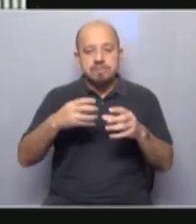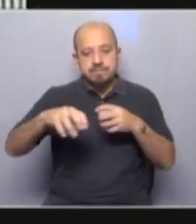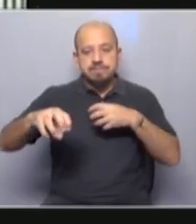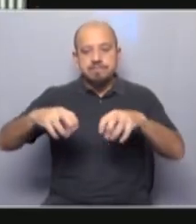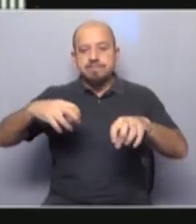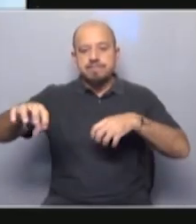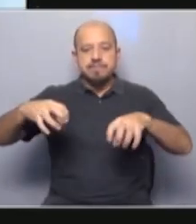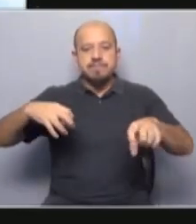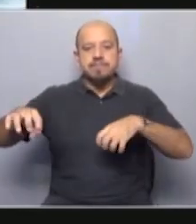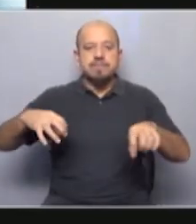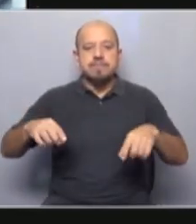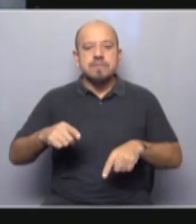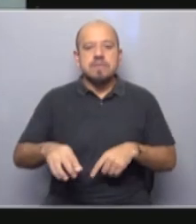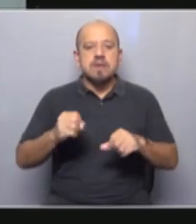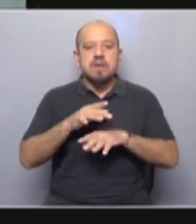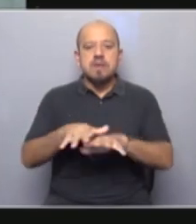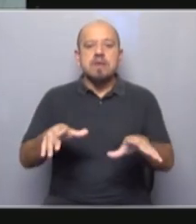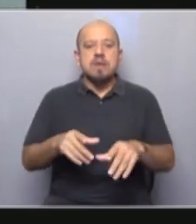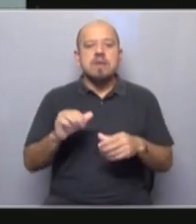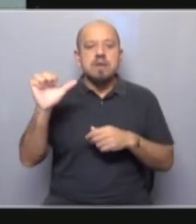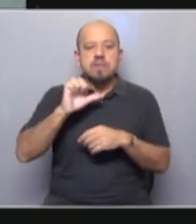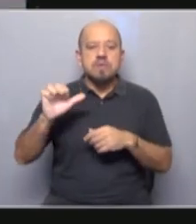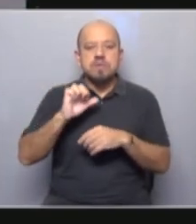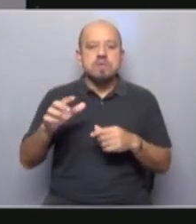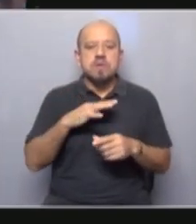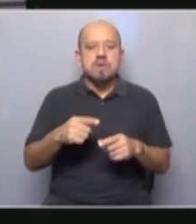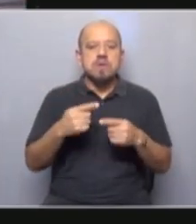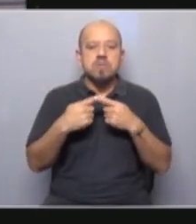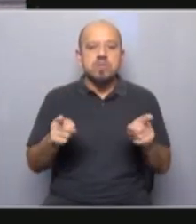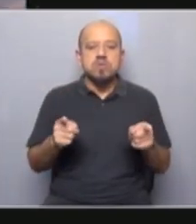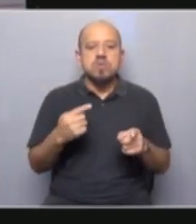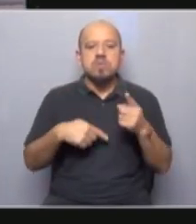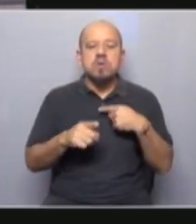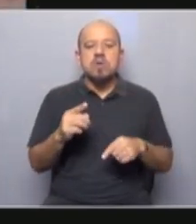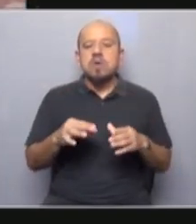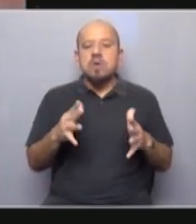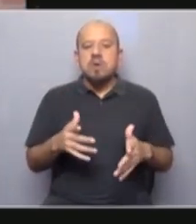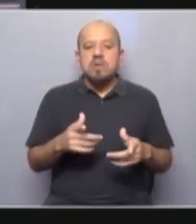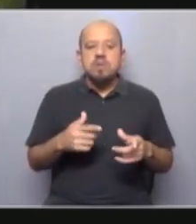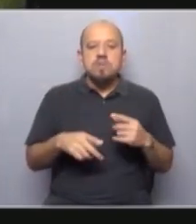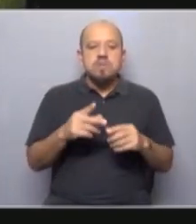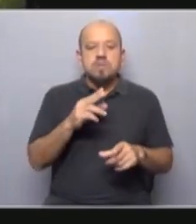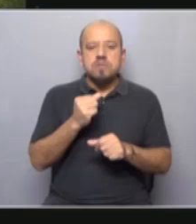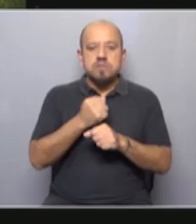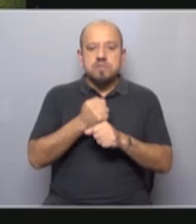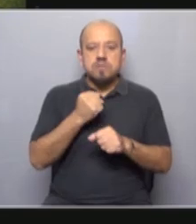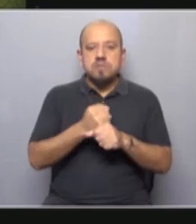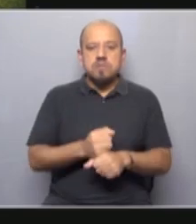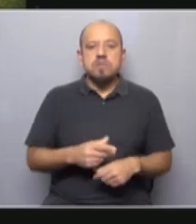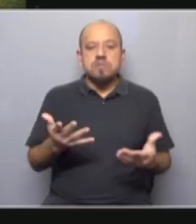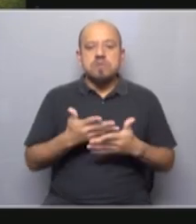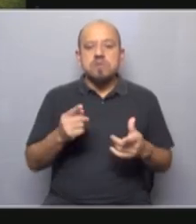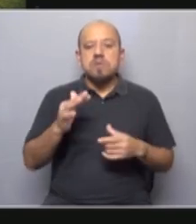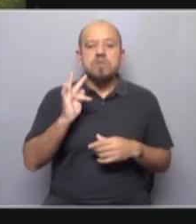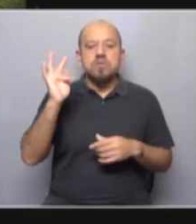o sea, deconstruida a través de redes empresariales multinivel. ¿Pero qué pasa con las reivindicaciones en materia laboral del pasado, presente y